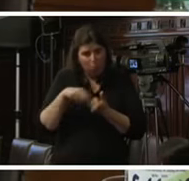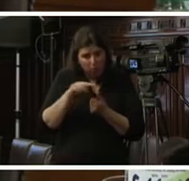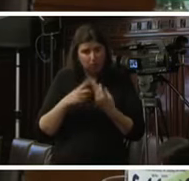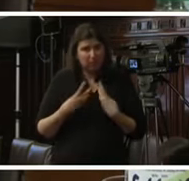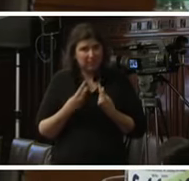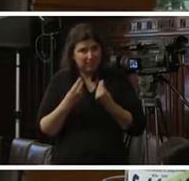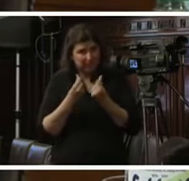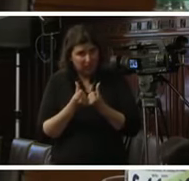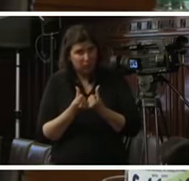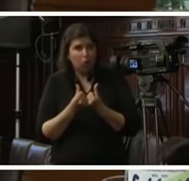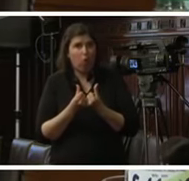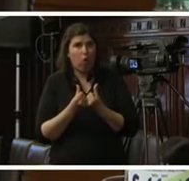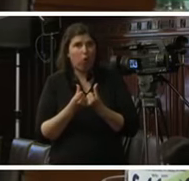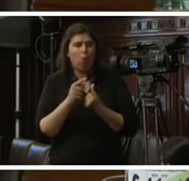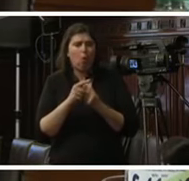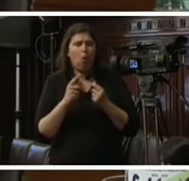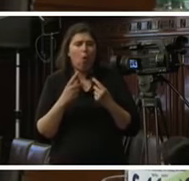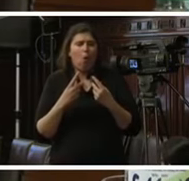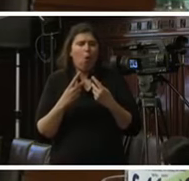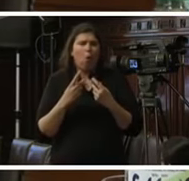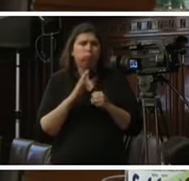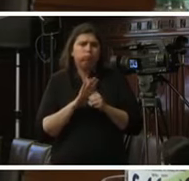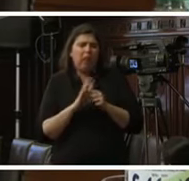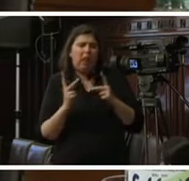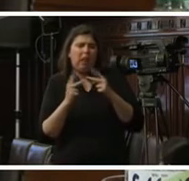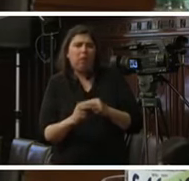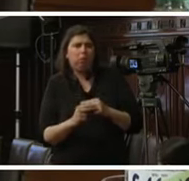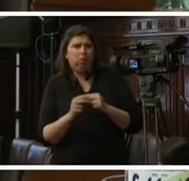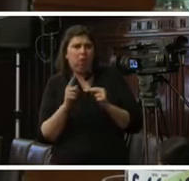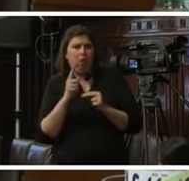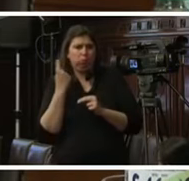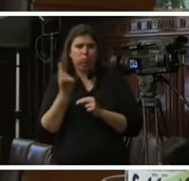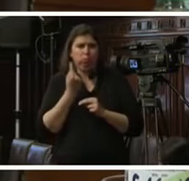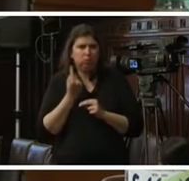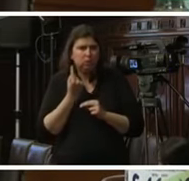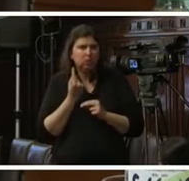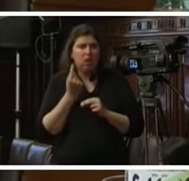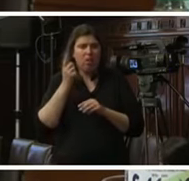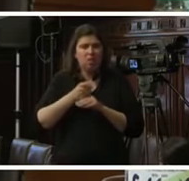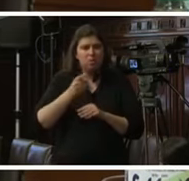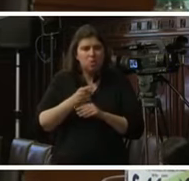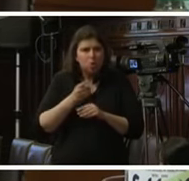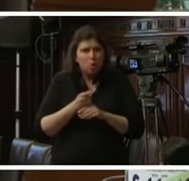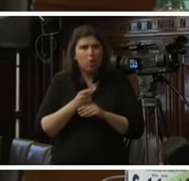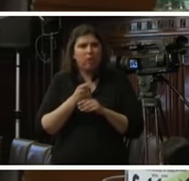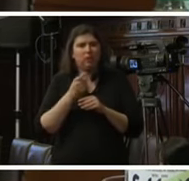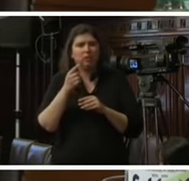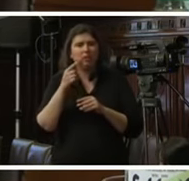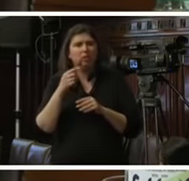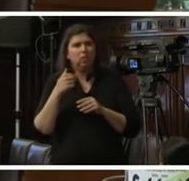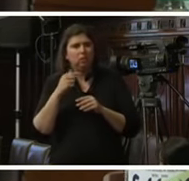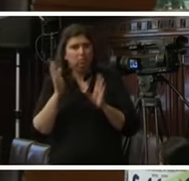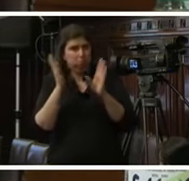se les ha estado limitando la independencia y la autonomía en cuanto a la toma de decisiones de manera